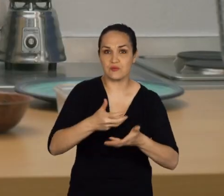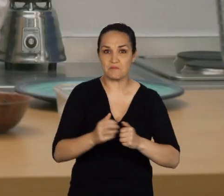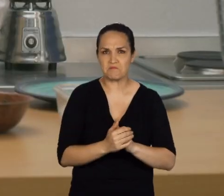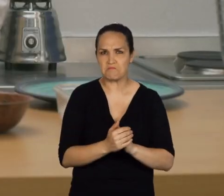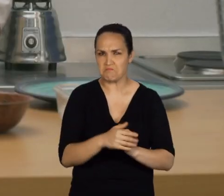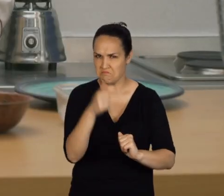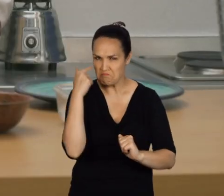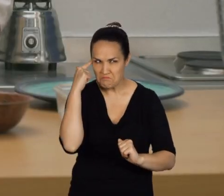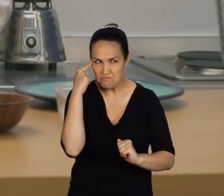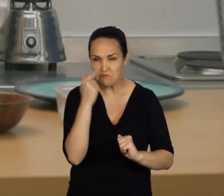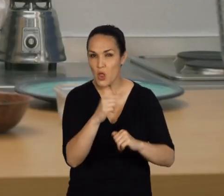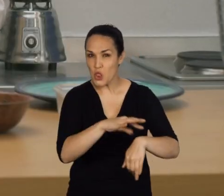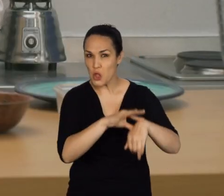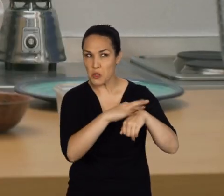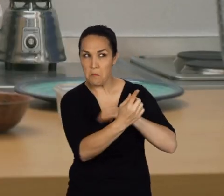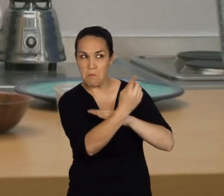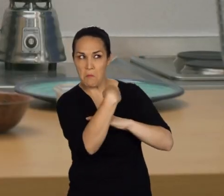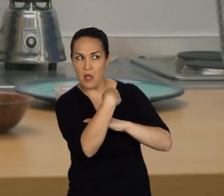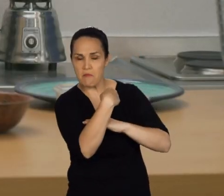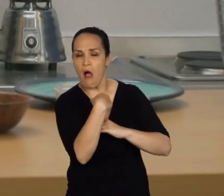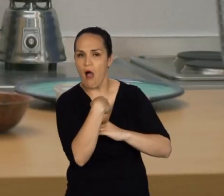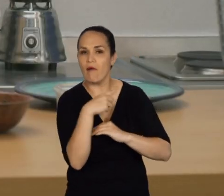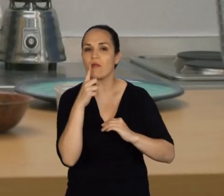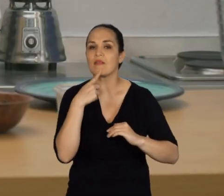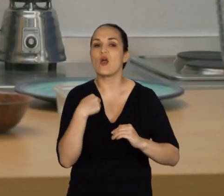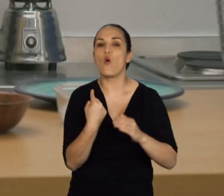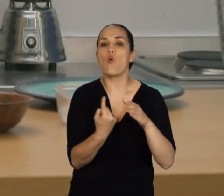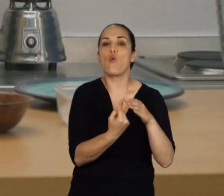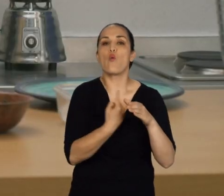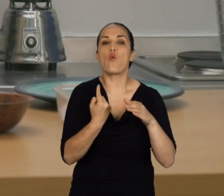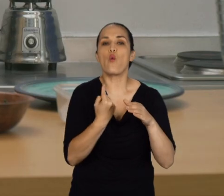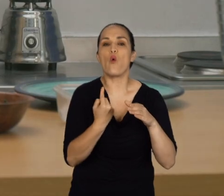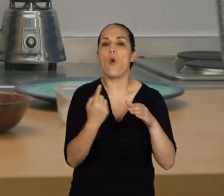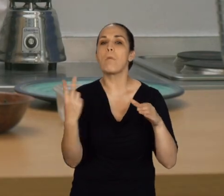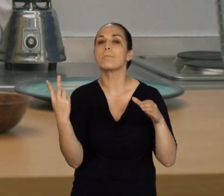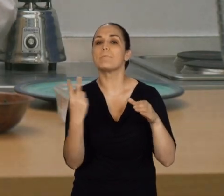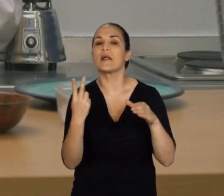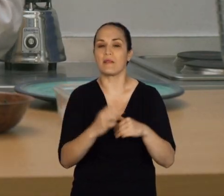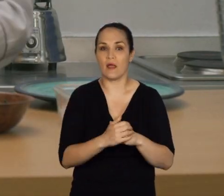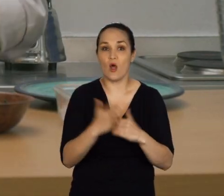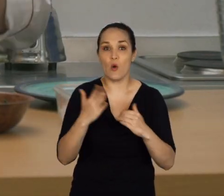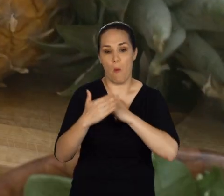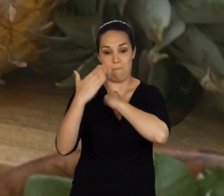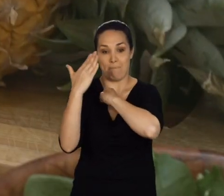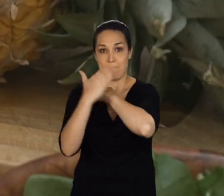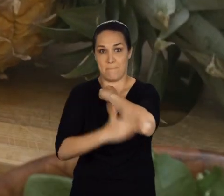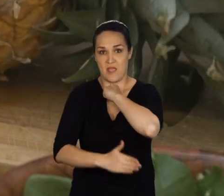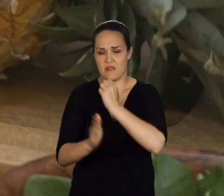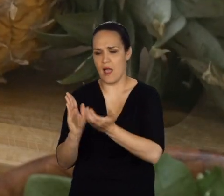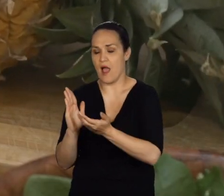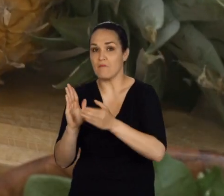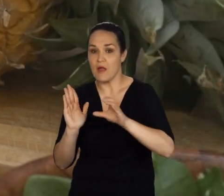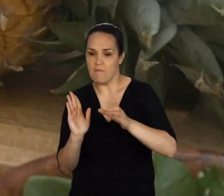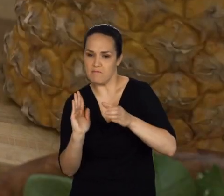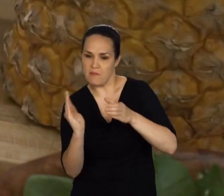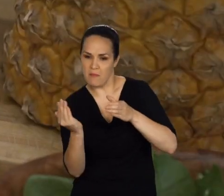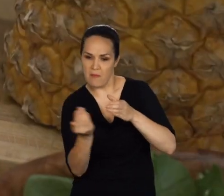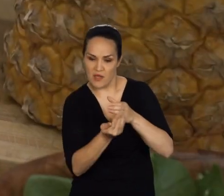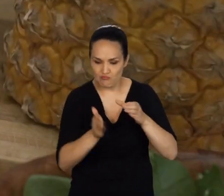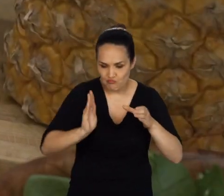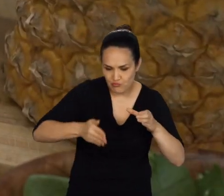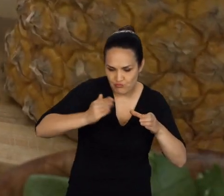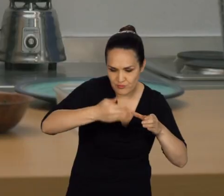Siguiendo las indicaciones del Dr. Víctor, vamos a preparar un jugo verde. Para este vamos a usar piña. La pelamos un poco.